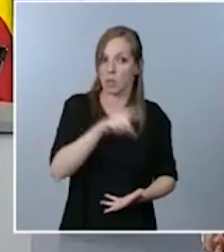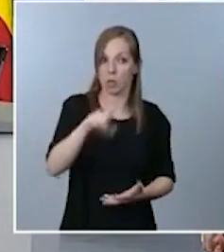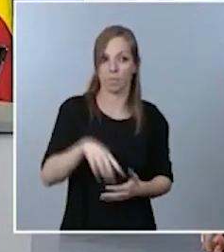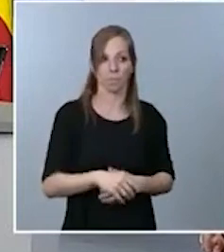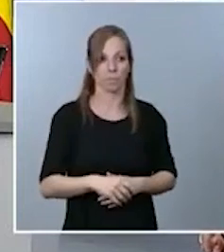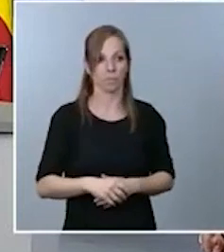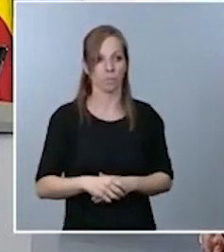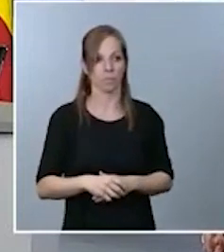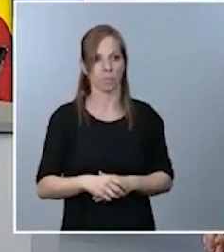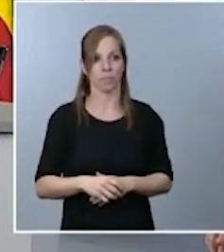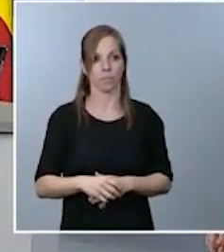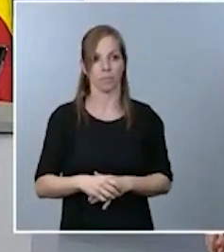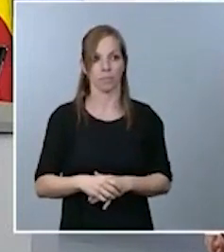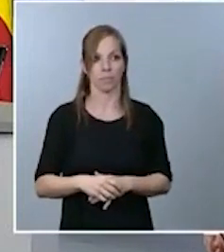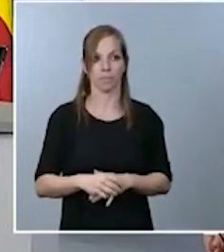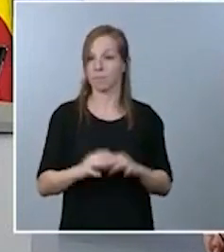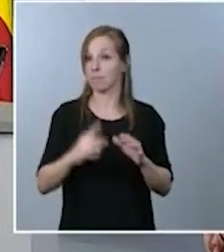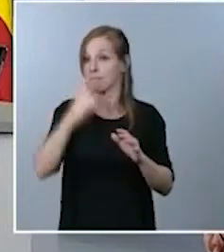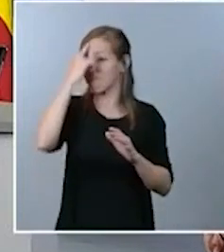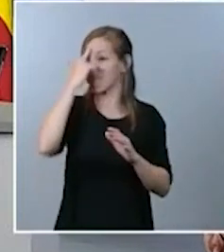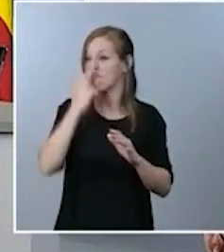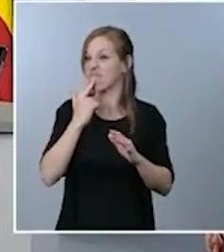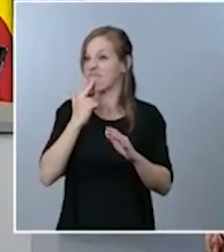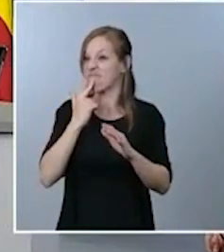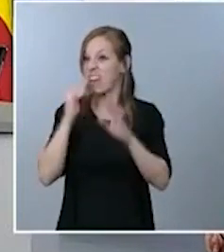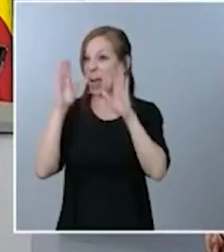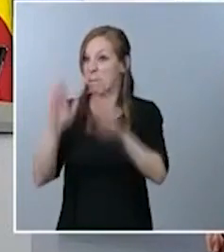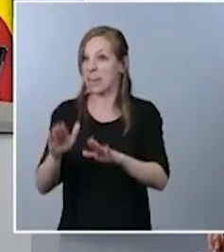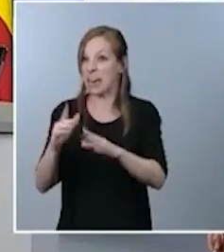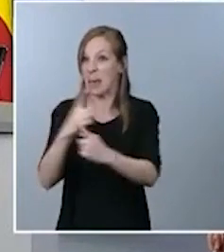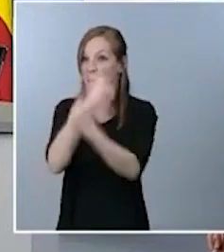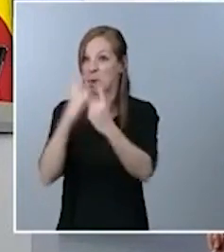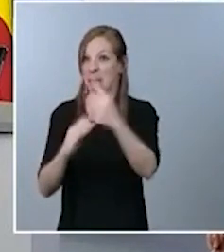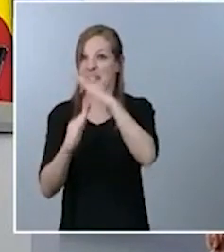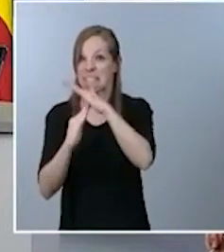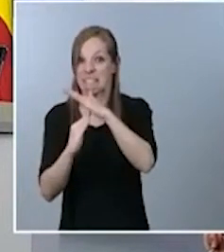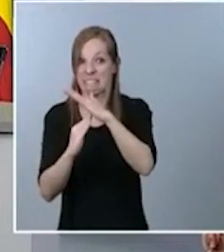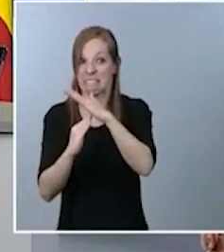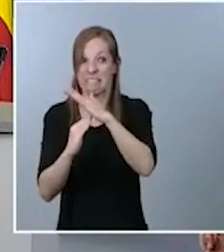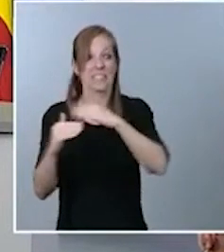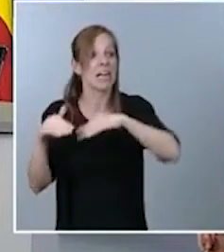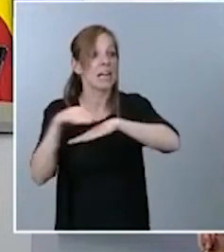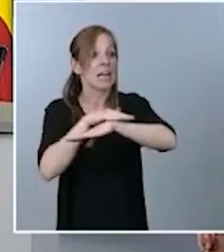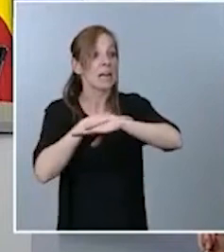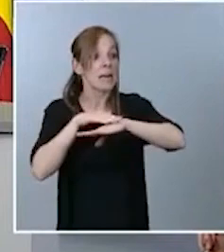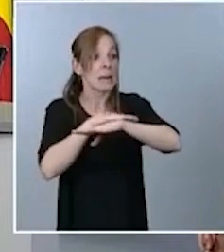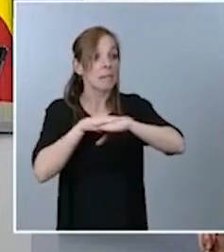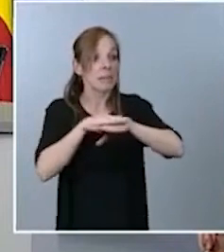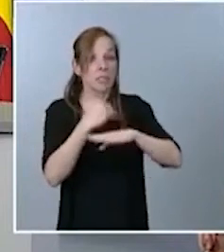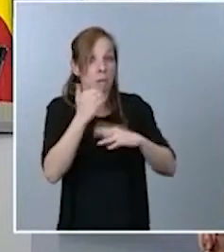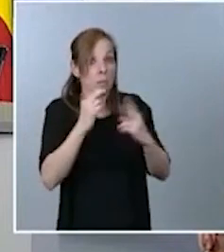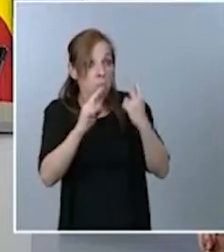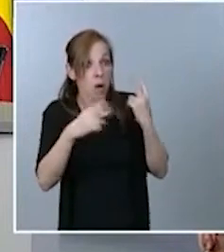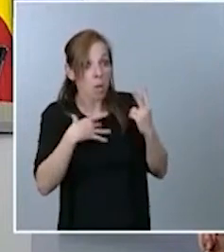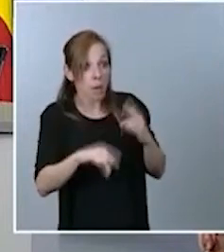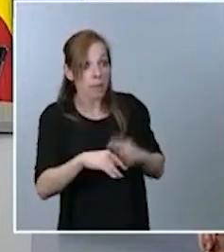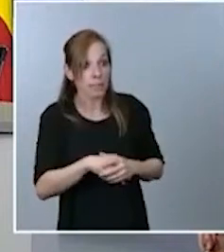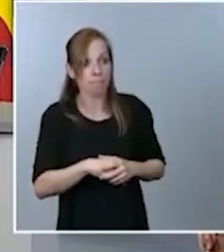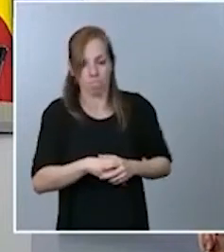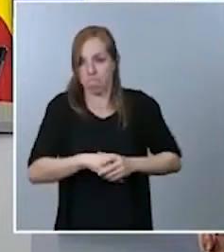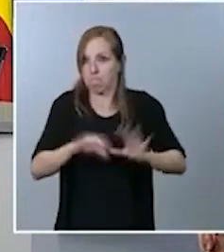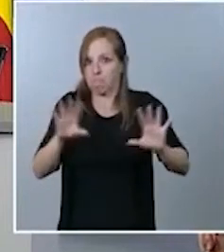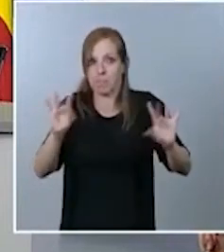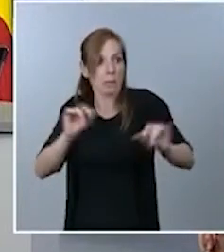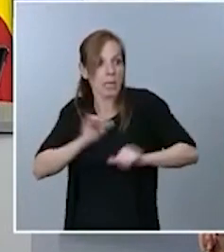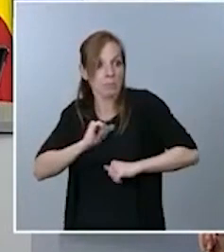Se ha congelado la imagen y se ha congelado la pregunta. ¿Teníamos, ministro, algún elemento para poder contestar? Sí, sí, esperamos porque